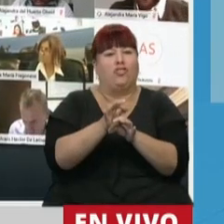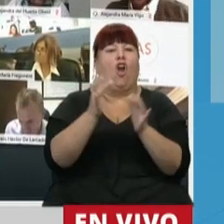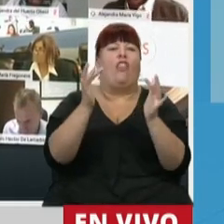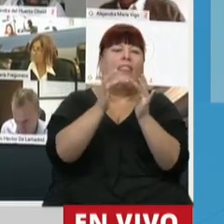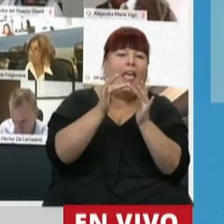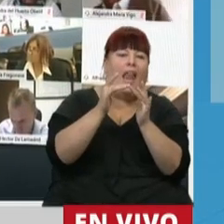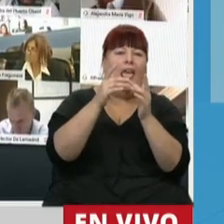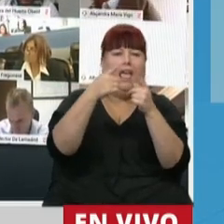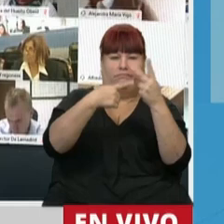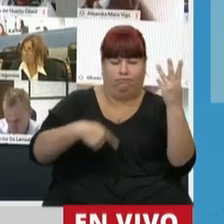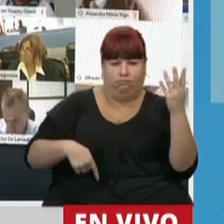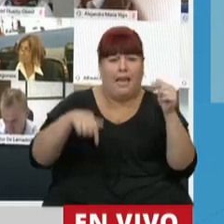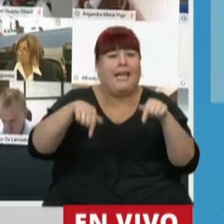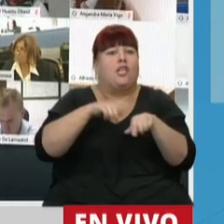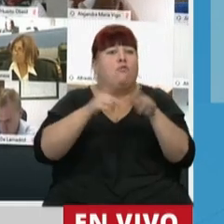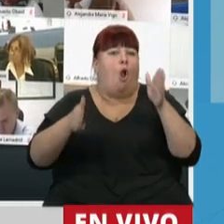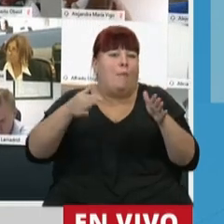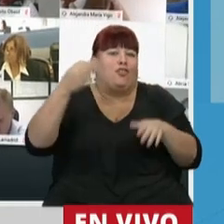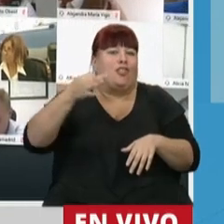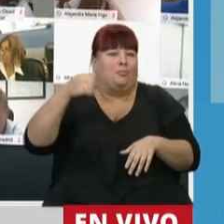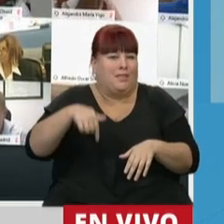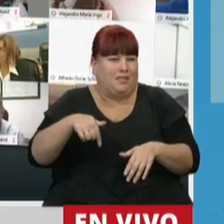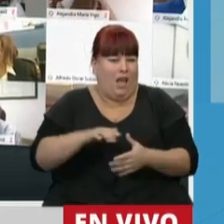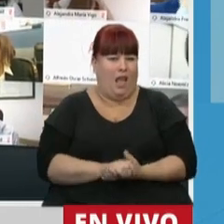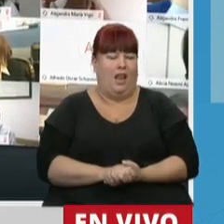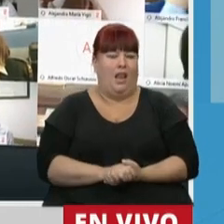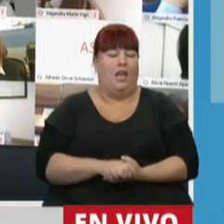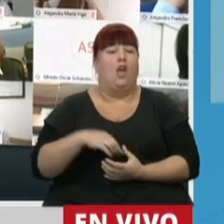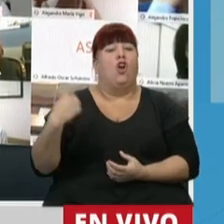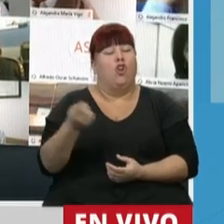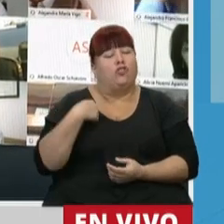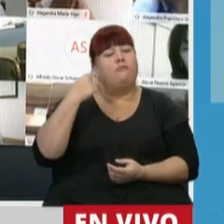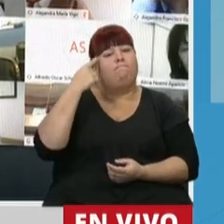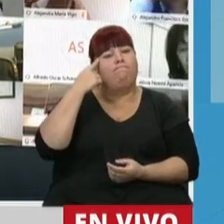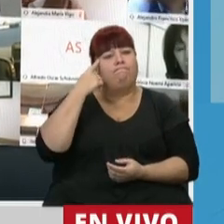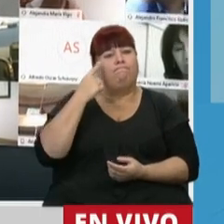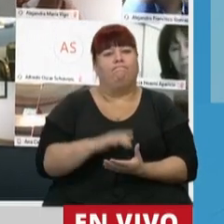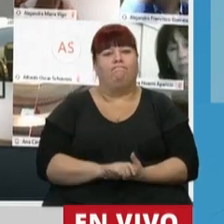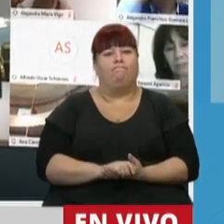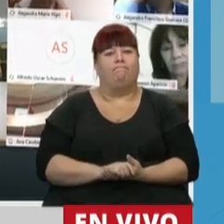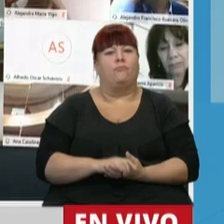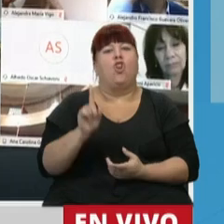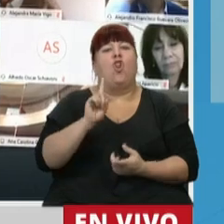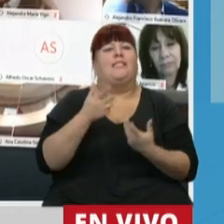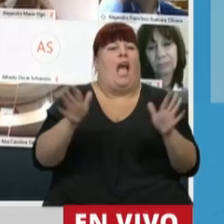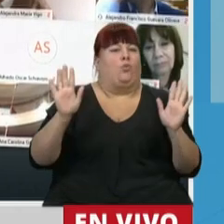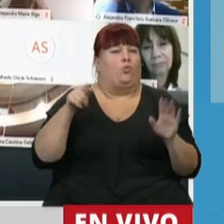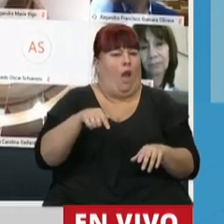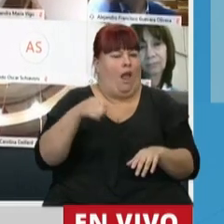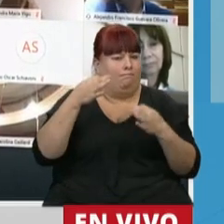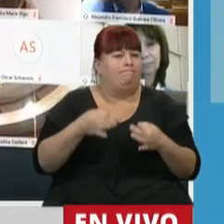distancia, en esta etapa en particular, y nosotros entendimos que no era casualidad,